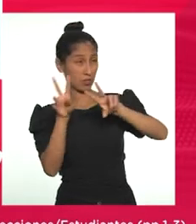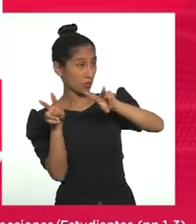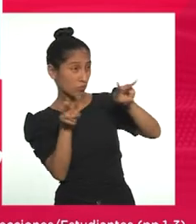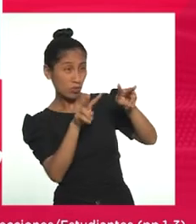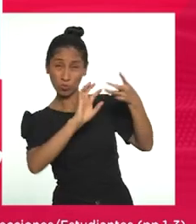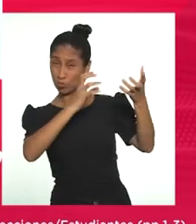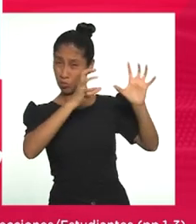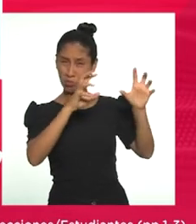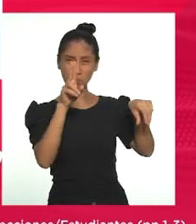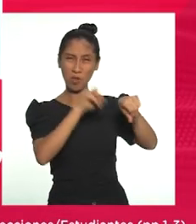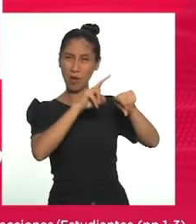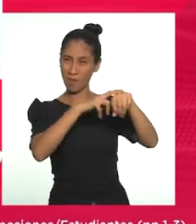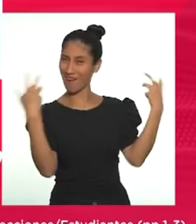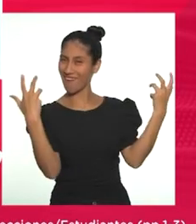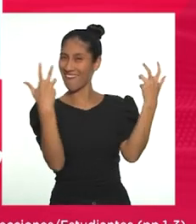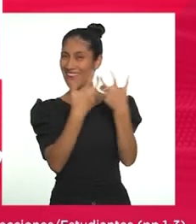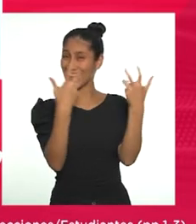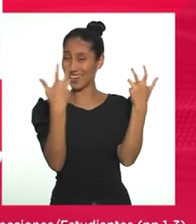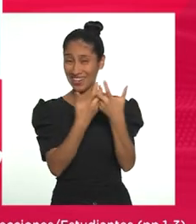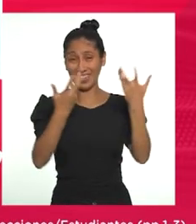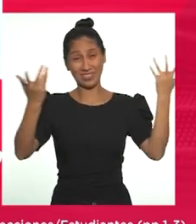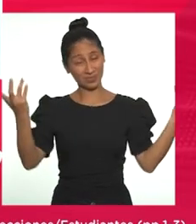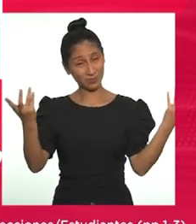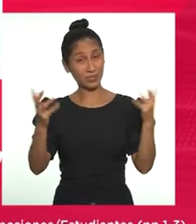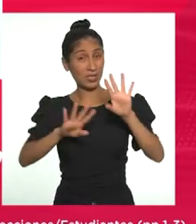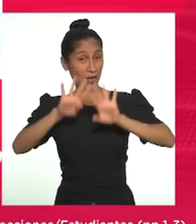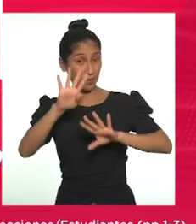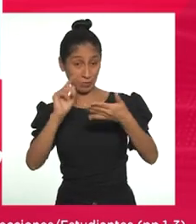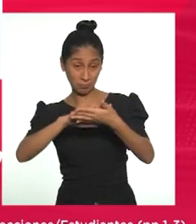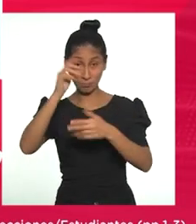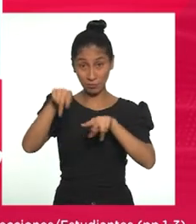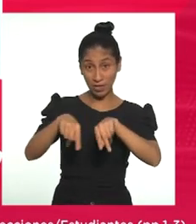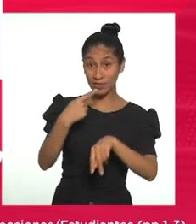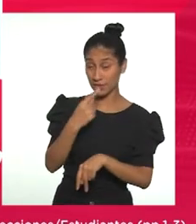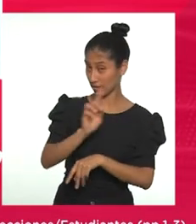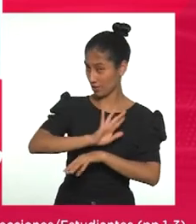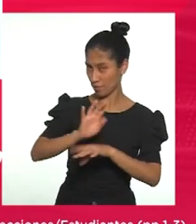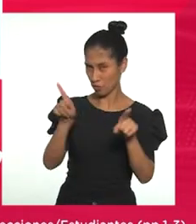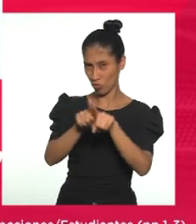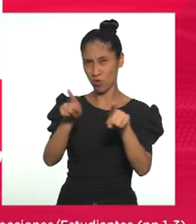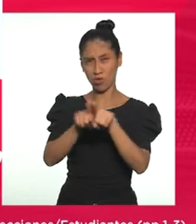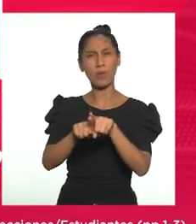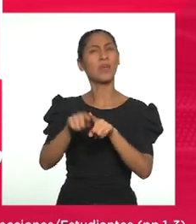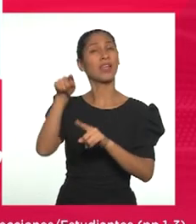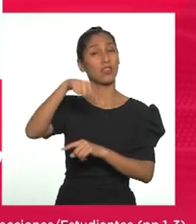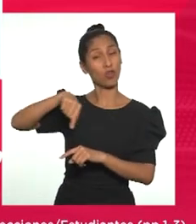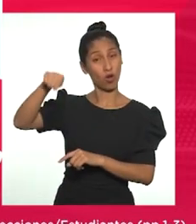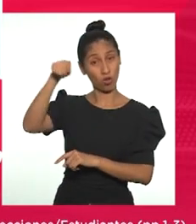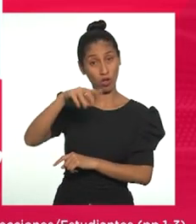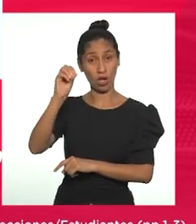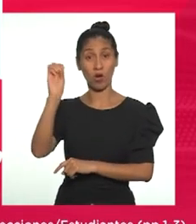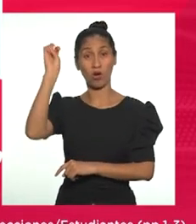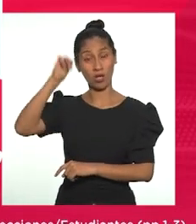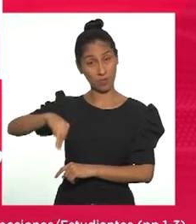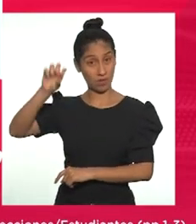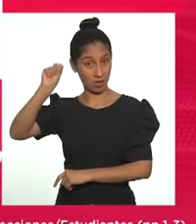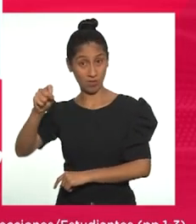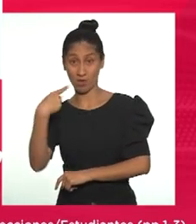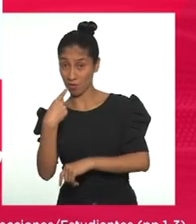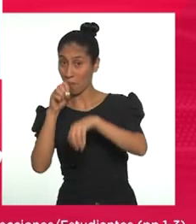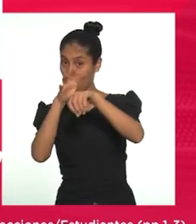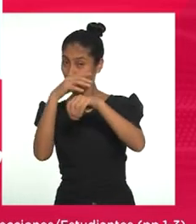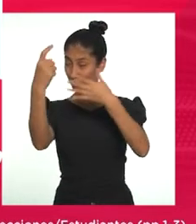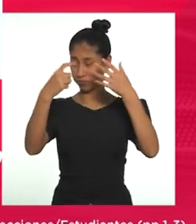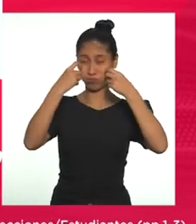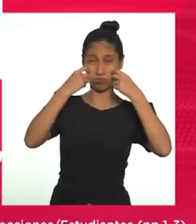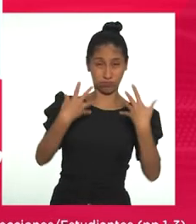cambian. Entonces, no solo lo decimos en este programa, lo dice una entidad de renombre como la Organización Mundial de la